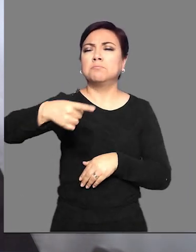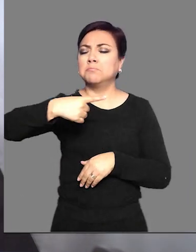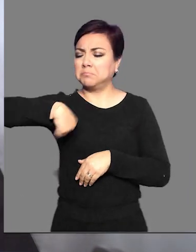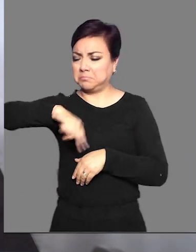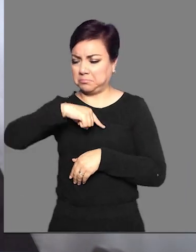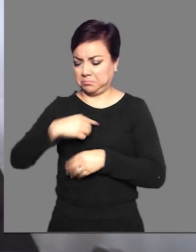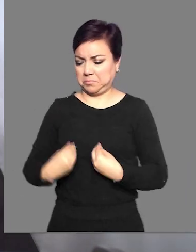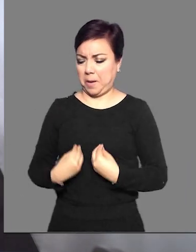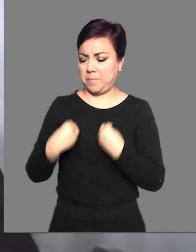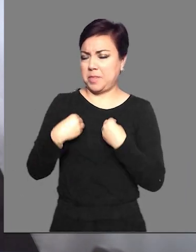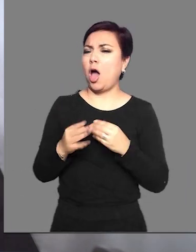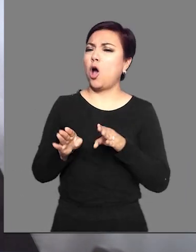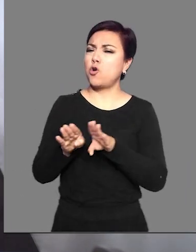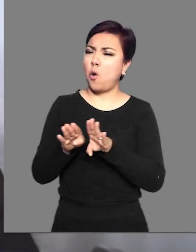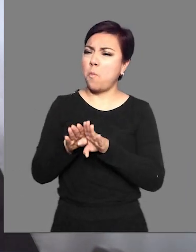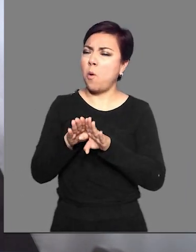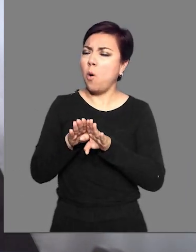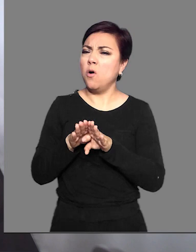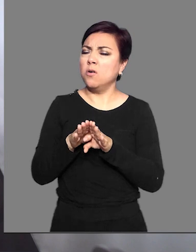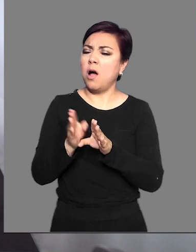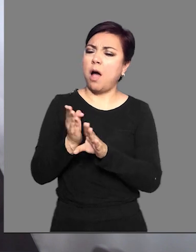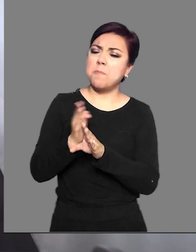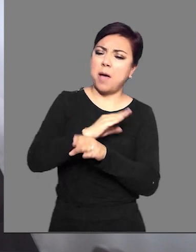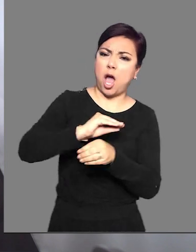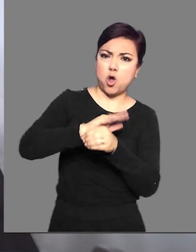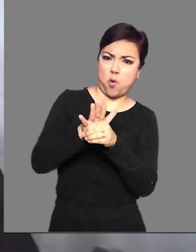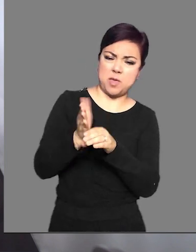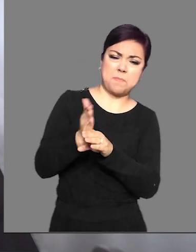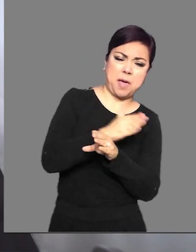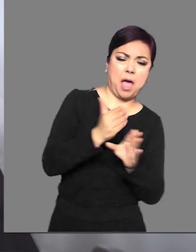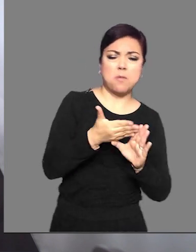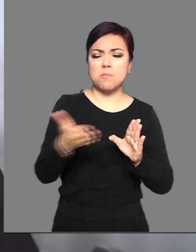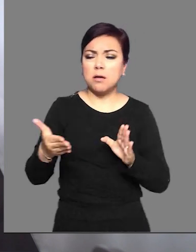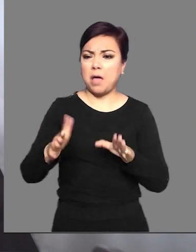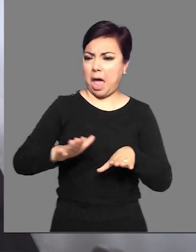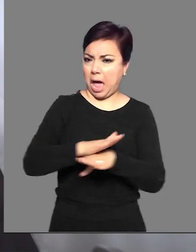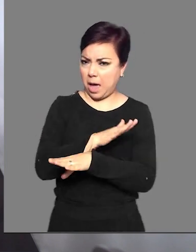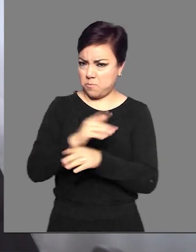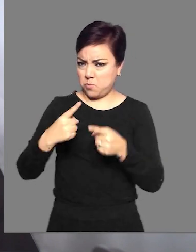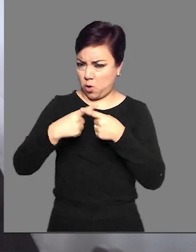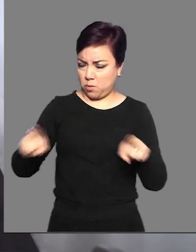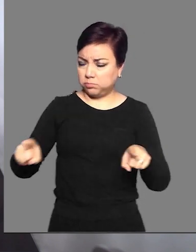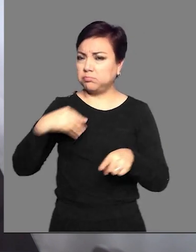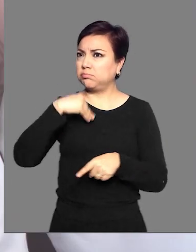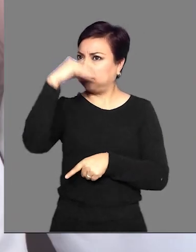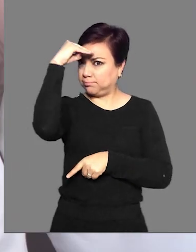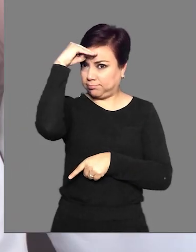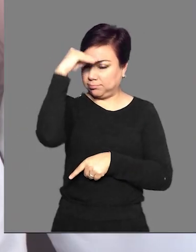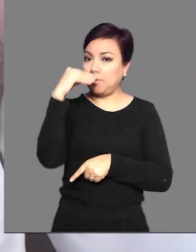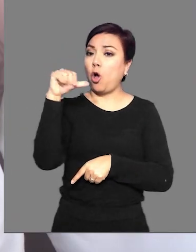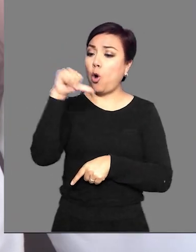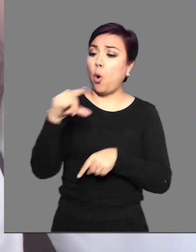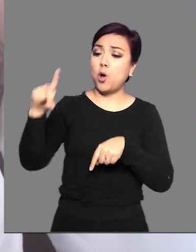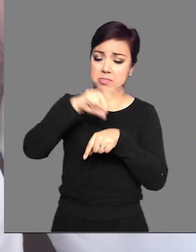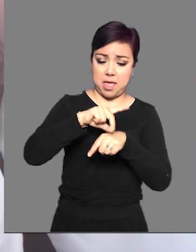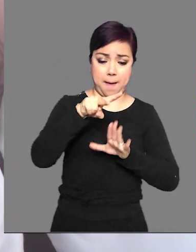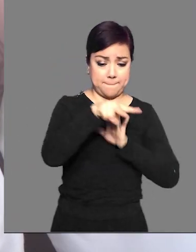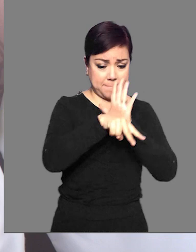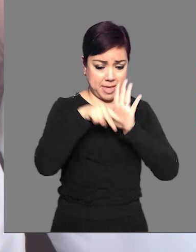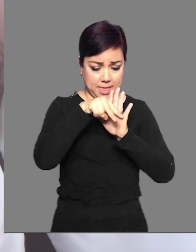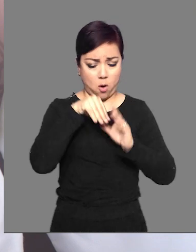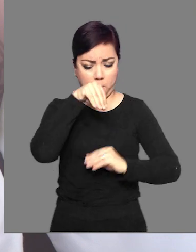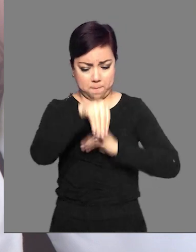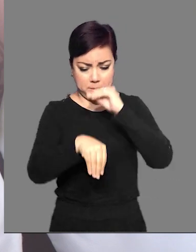haciendo las cosas de la misma forma que antes de la pandemia? ¿O las harás de manera diferente? Hoy dedicaremos esta emisión